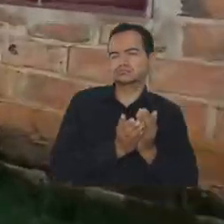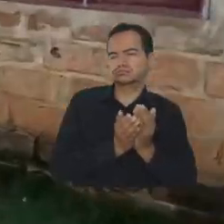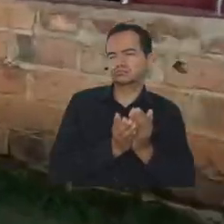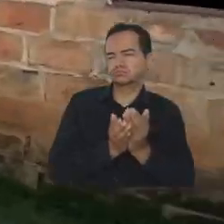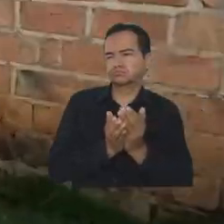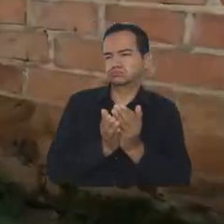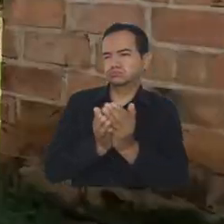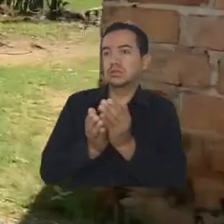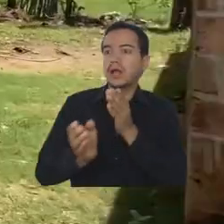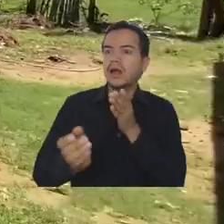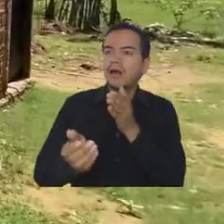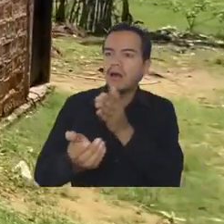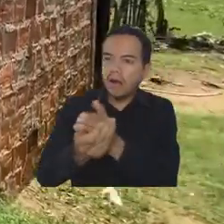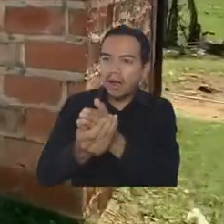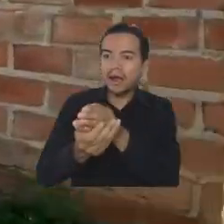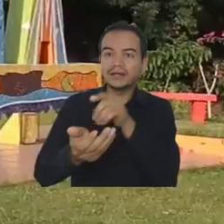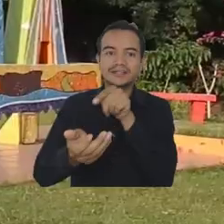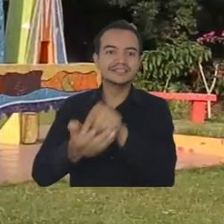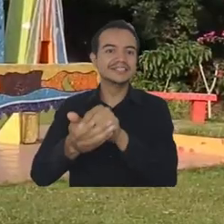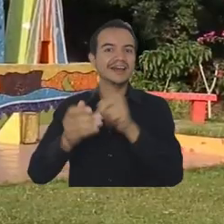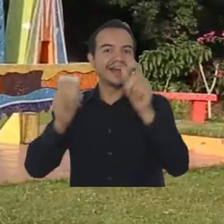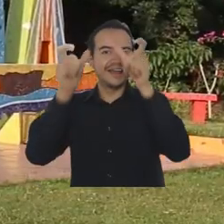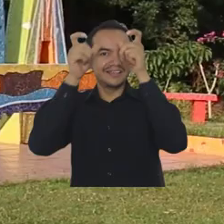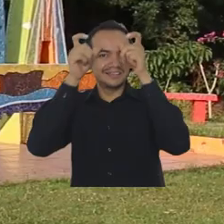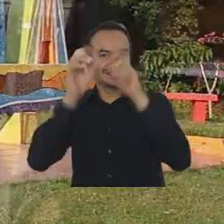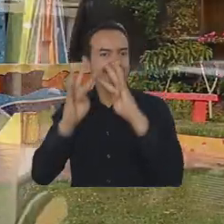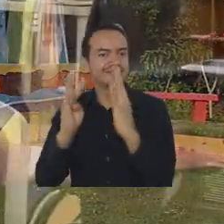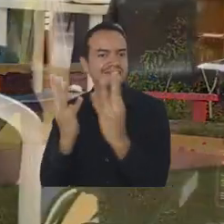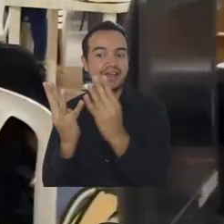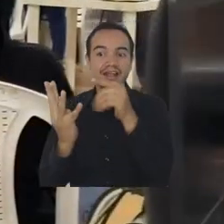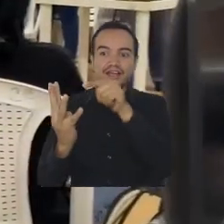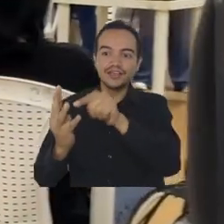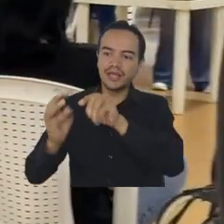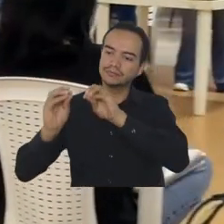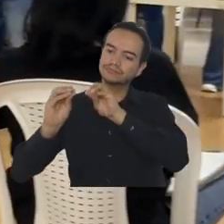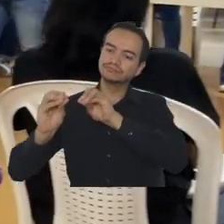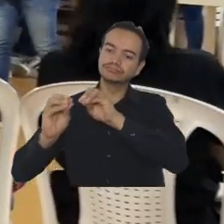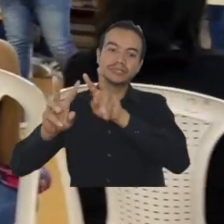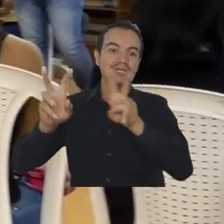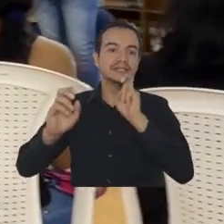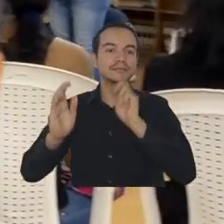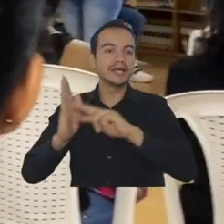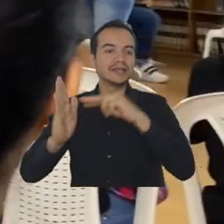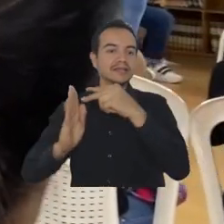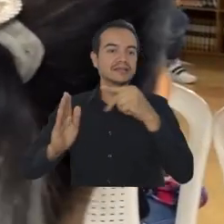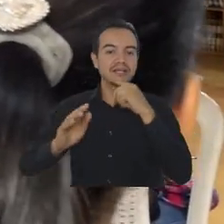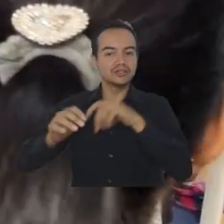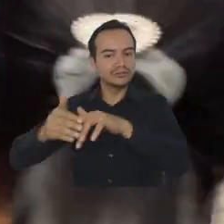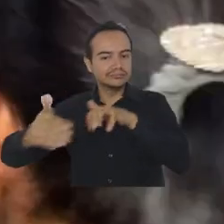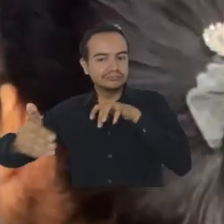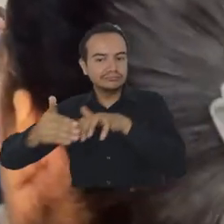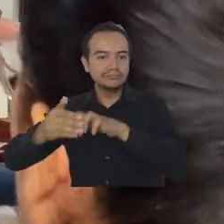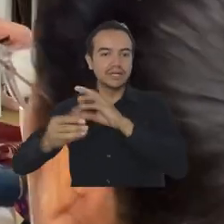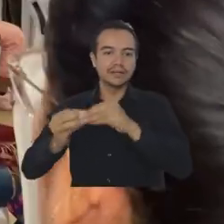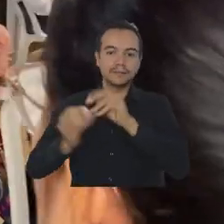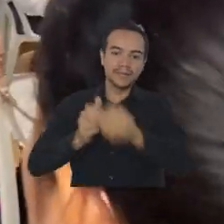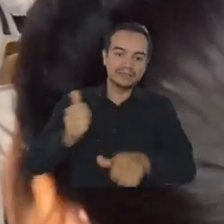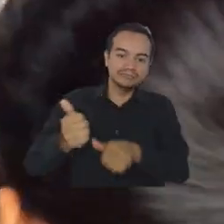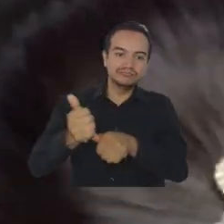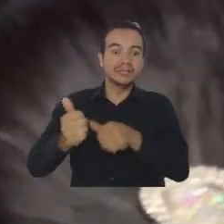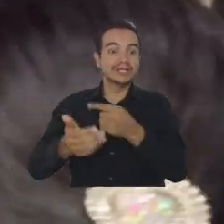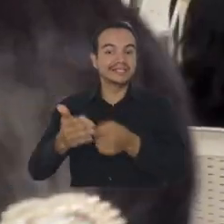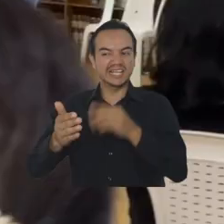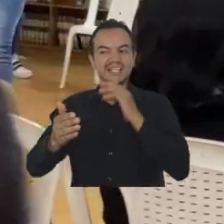a la cabecera municipal de Santa Ana y recibir sus clases en el programa técnico laboral en oficinista, clasificación y archivo